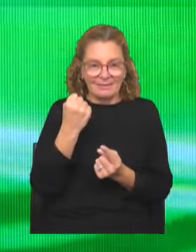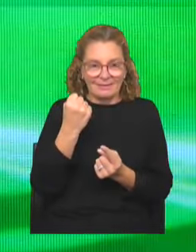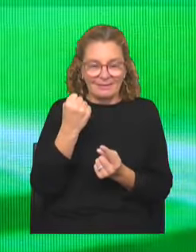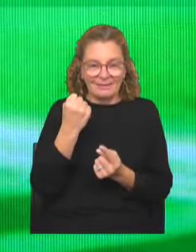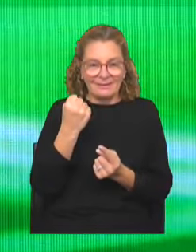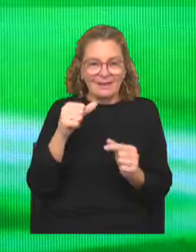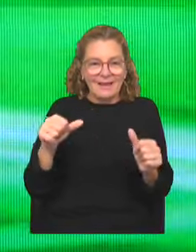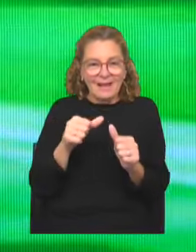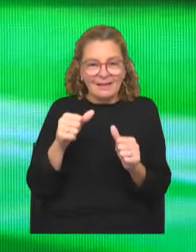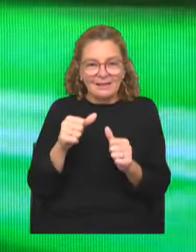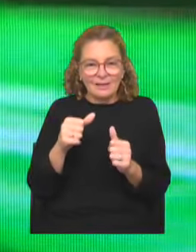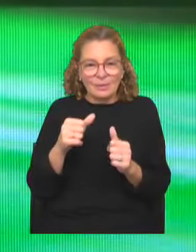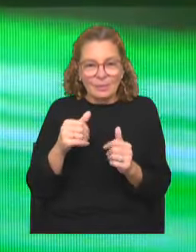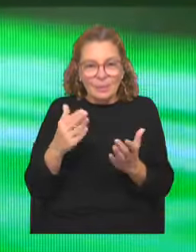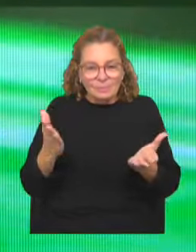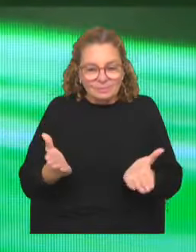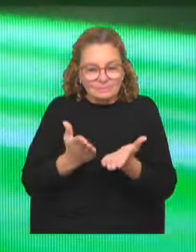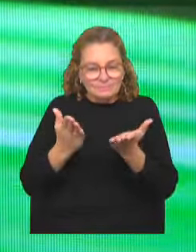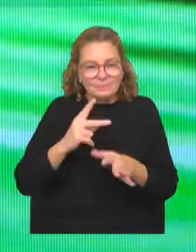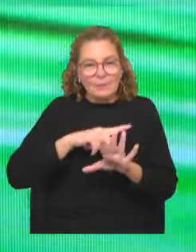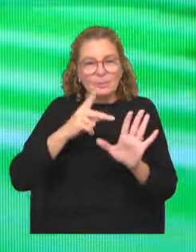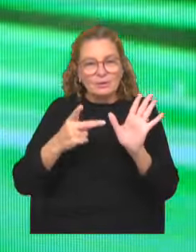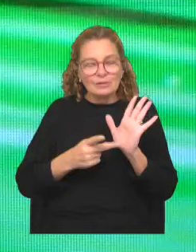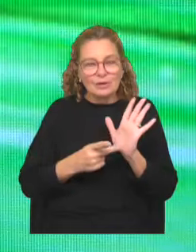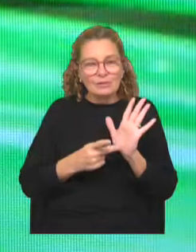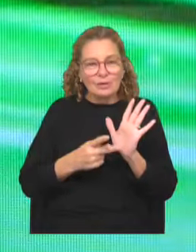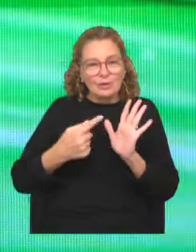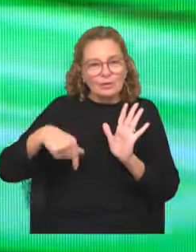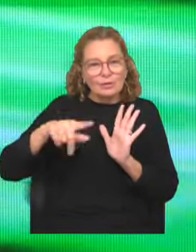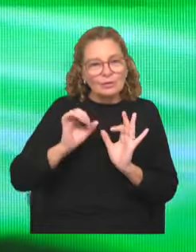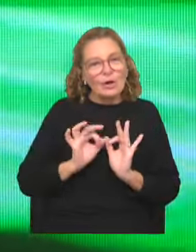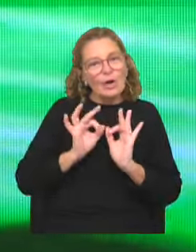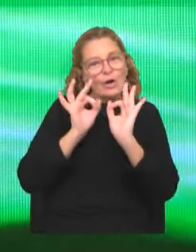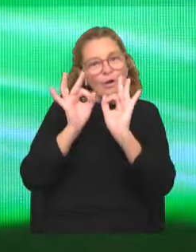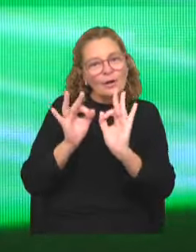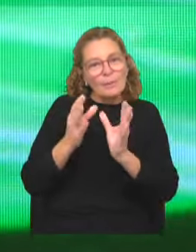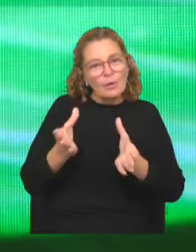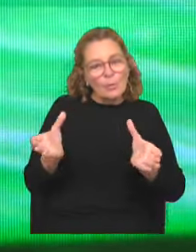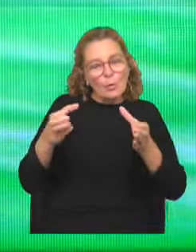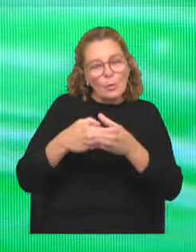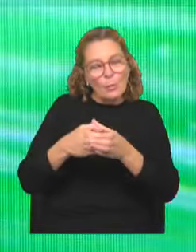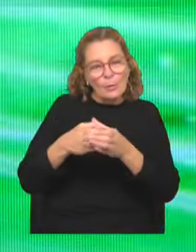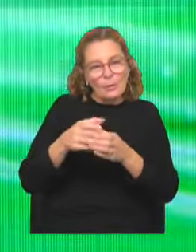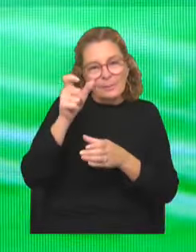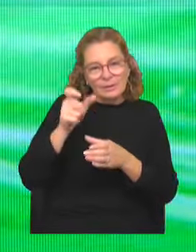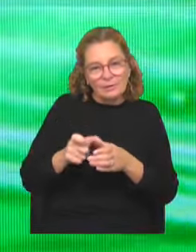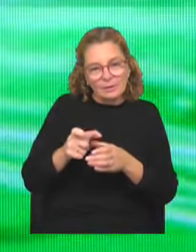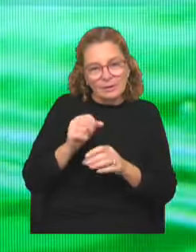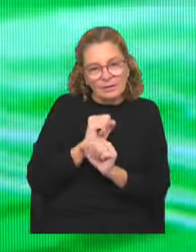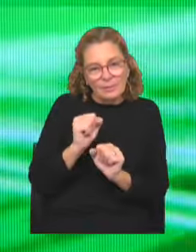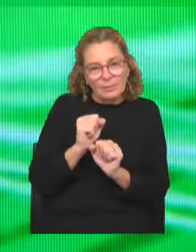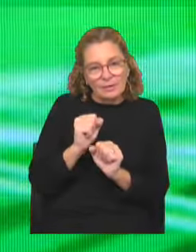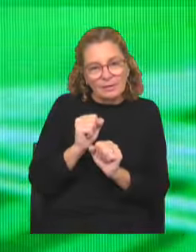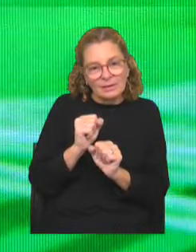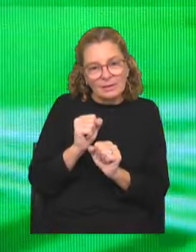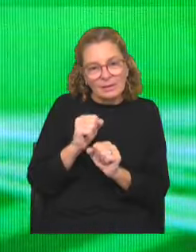Que hace que sea como vigoroso el proyecto, ¿no? Nosotros logramos como un equipo de gente que me parece que se puso como